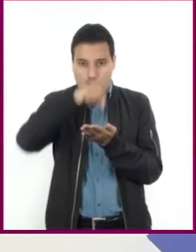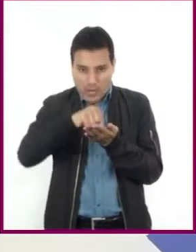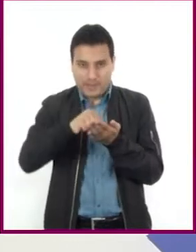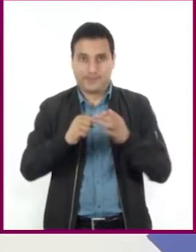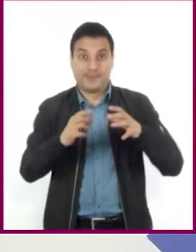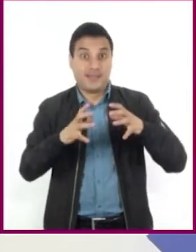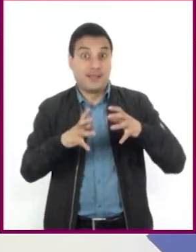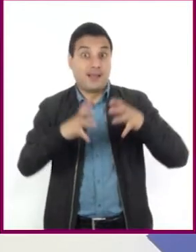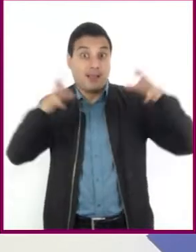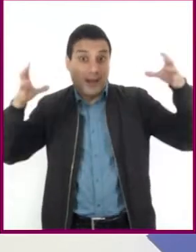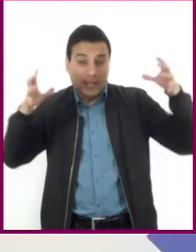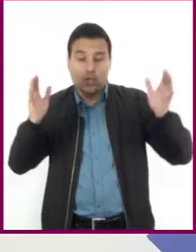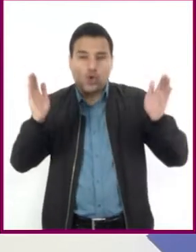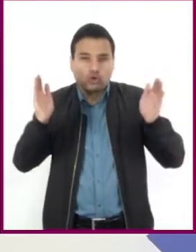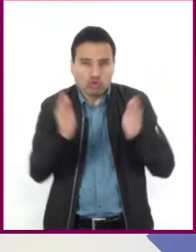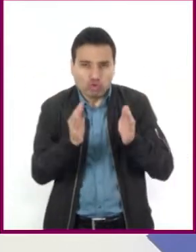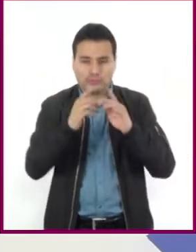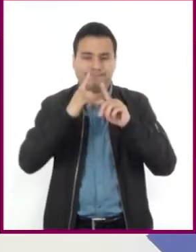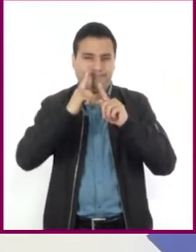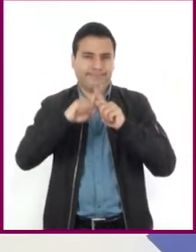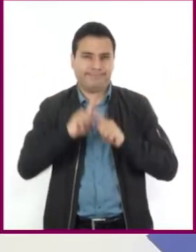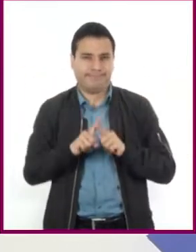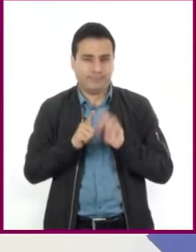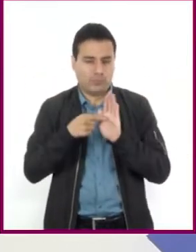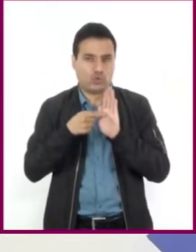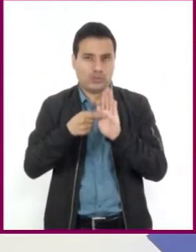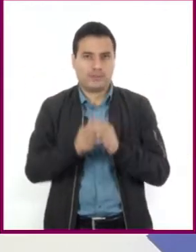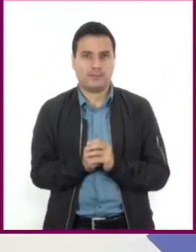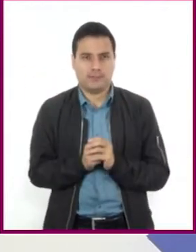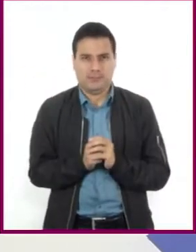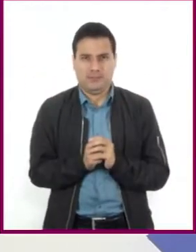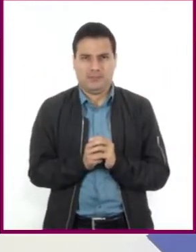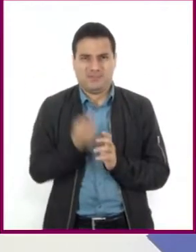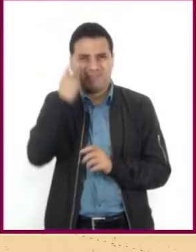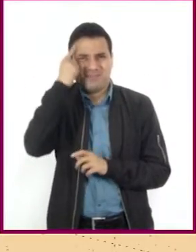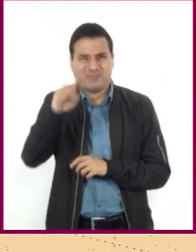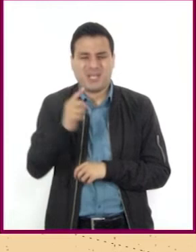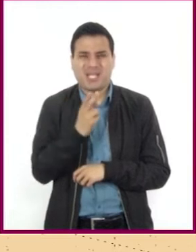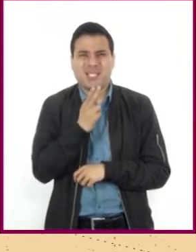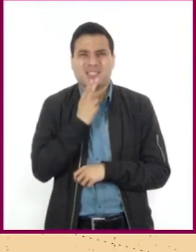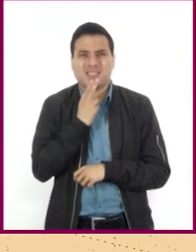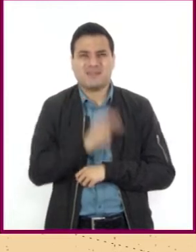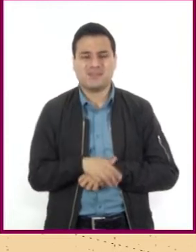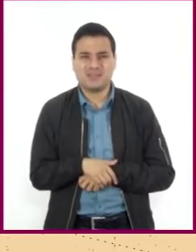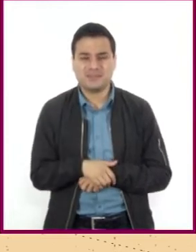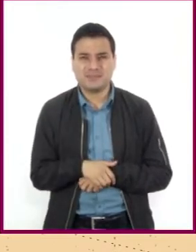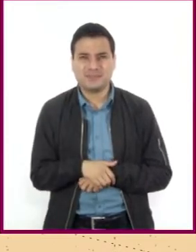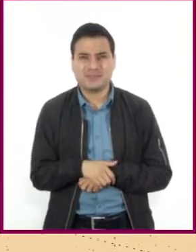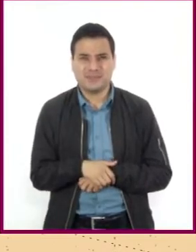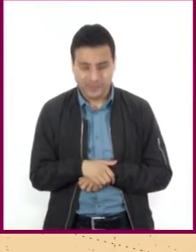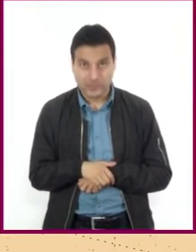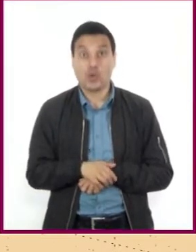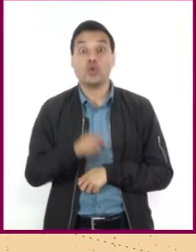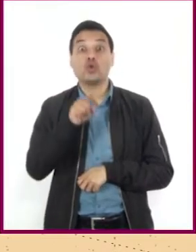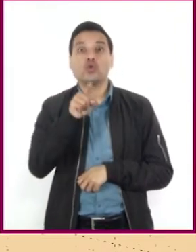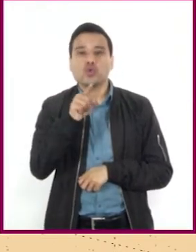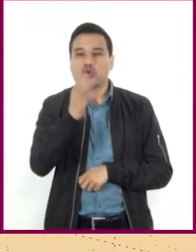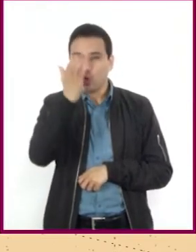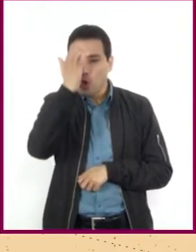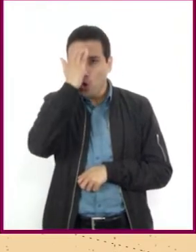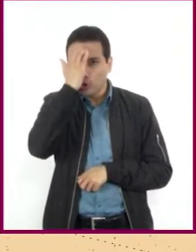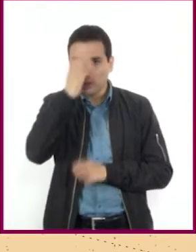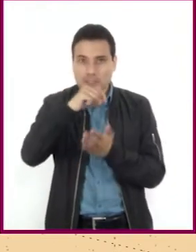detalle. ¿Para qué sirven las escalas gráfica y numérica? Para conocer las dimensiones